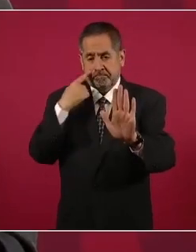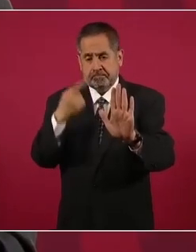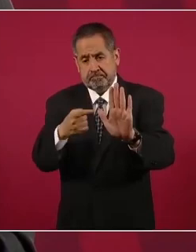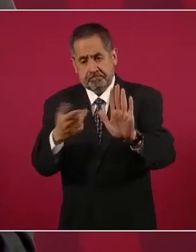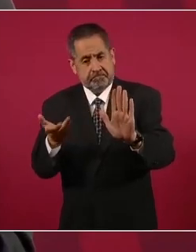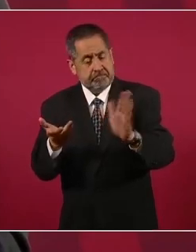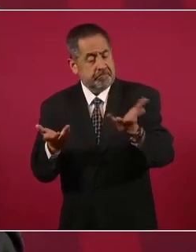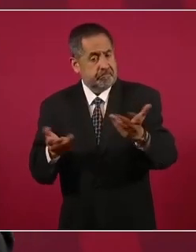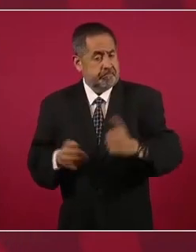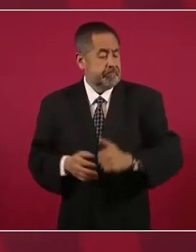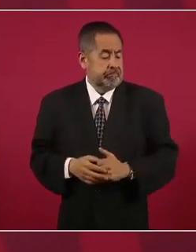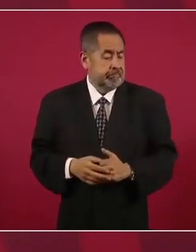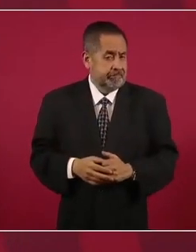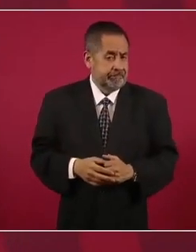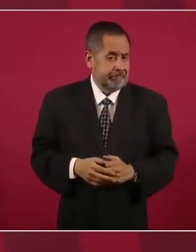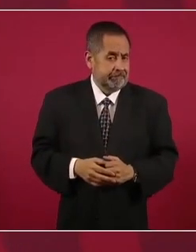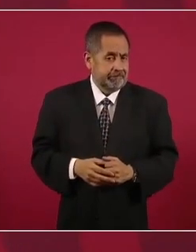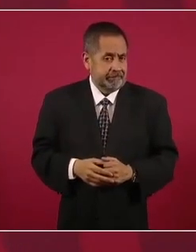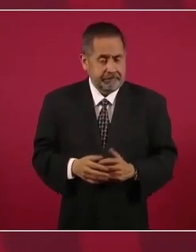Ahora que